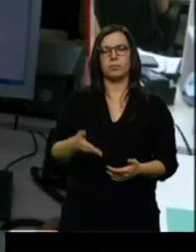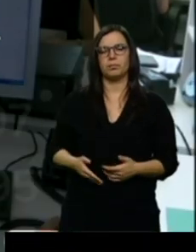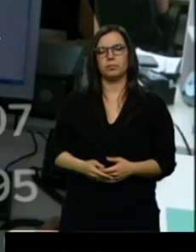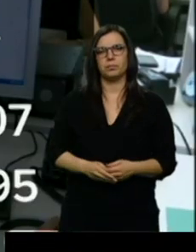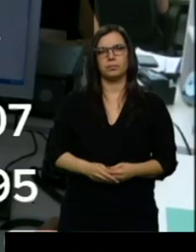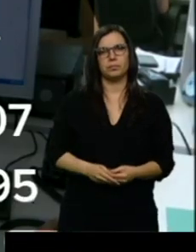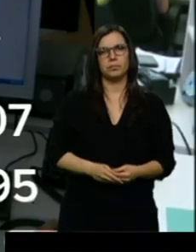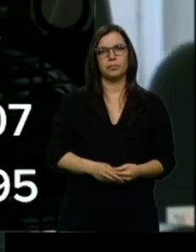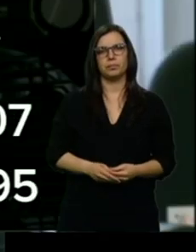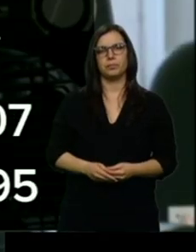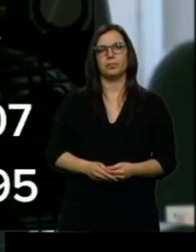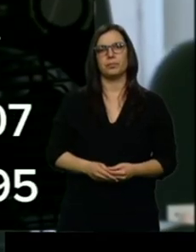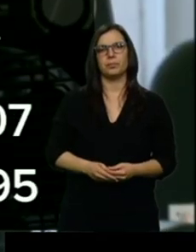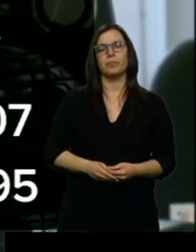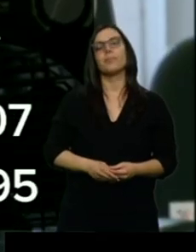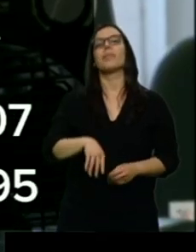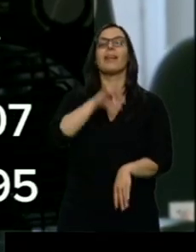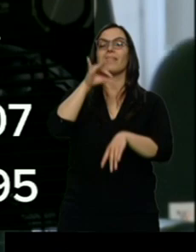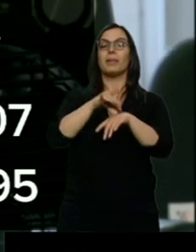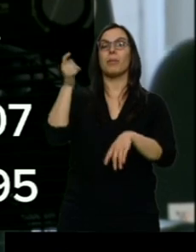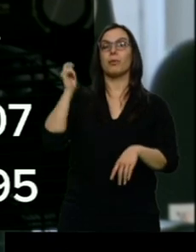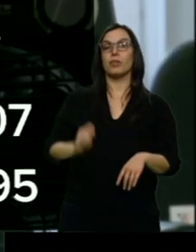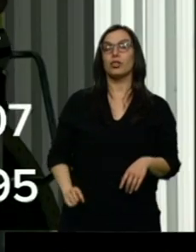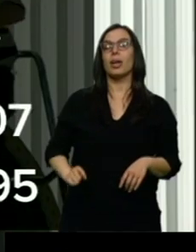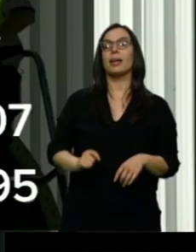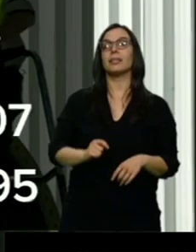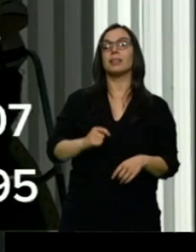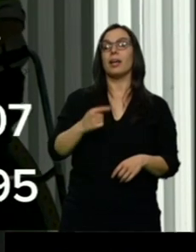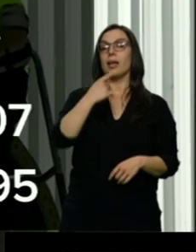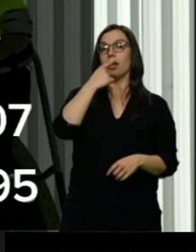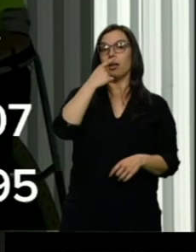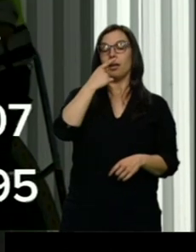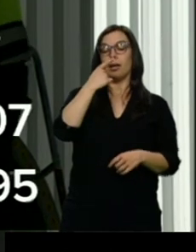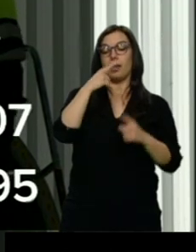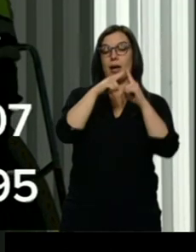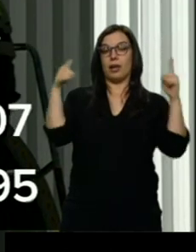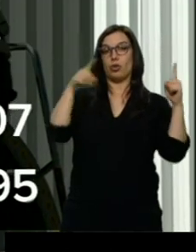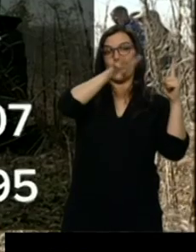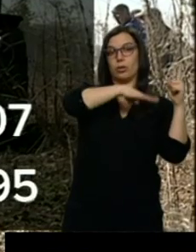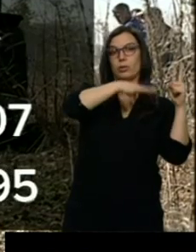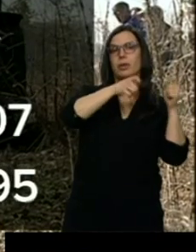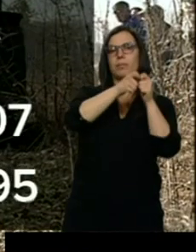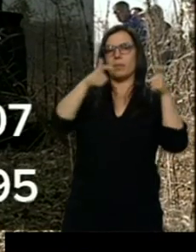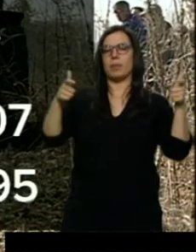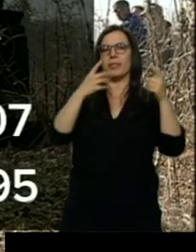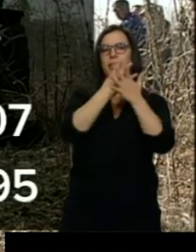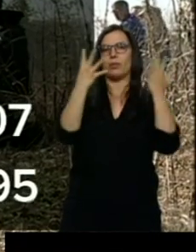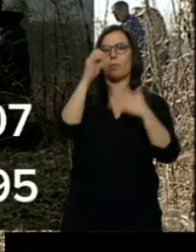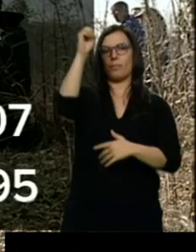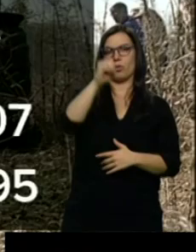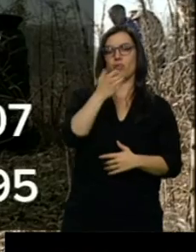El número de enfermedades profesionales aumentó un 19% en el primer cuatrimestre de este año respecto al de 2018.